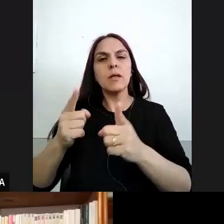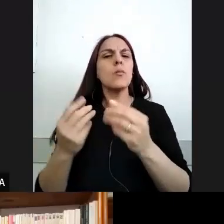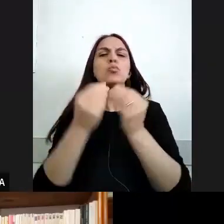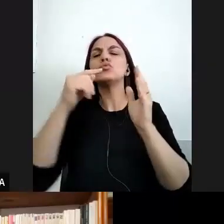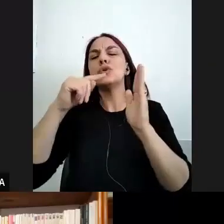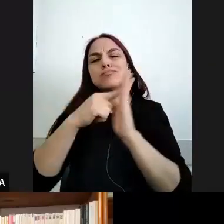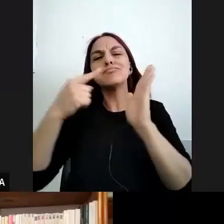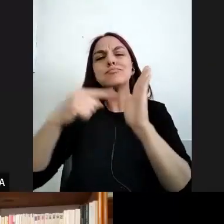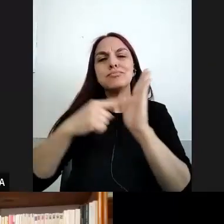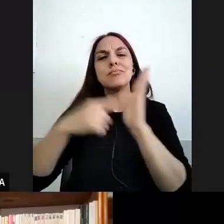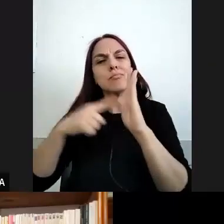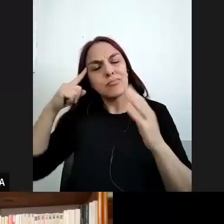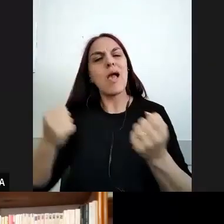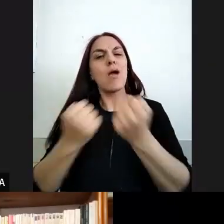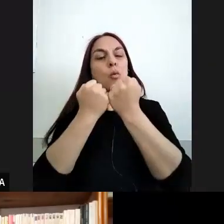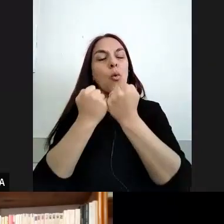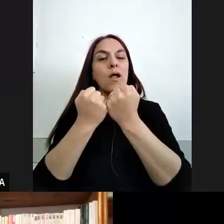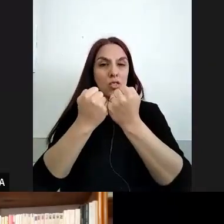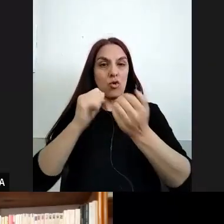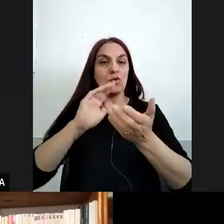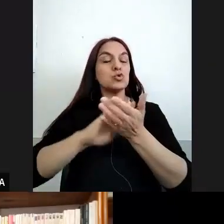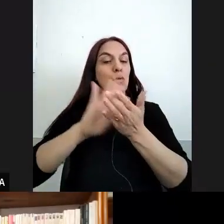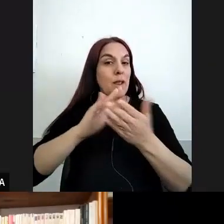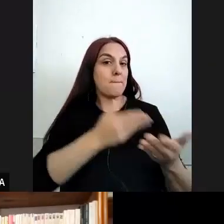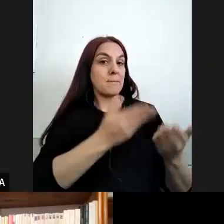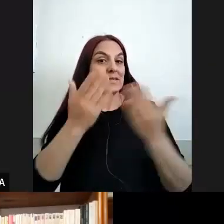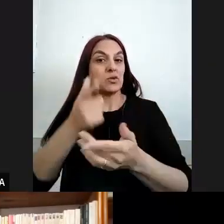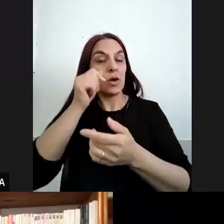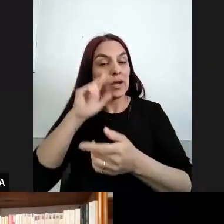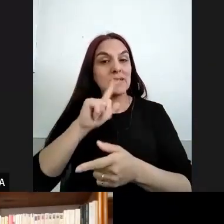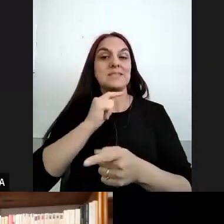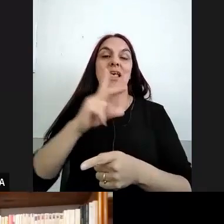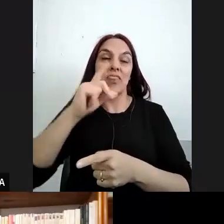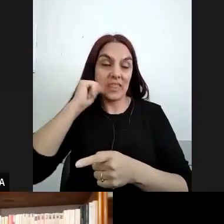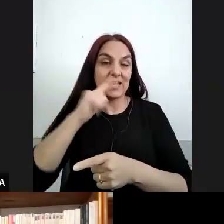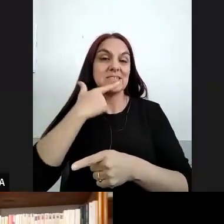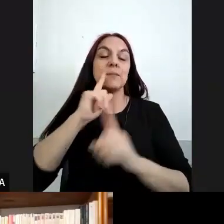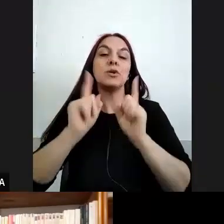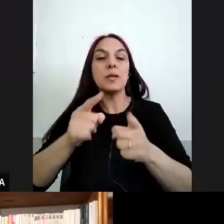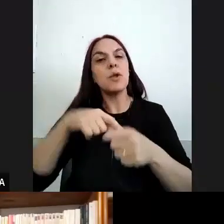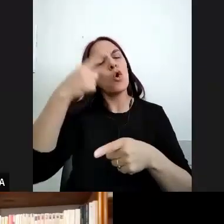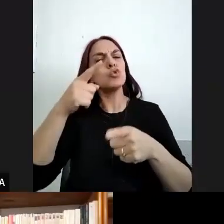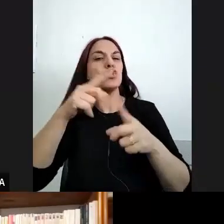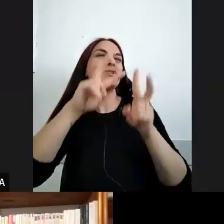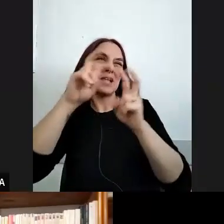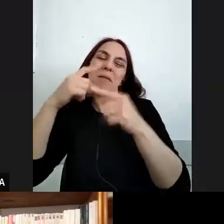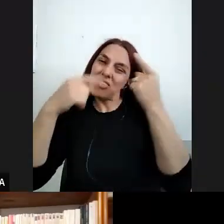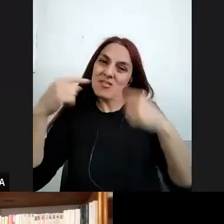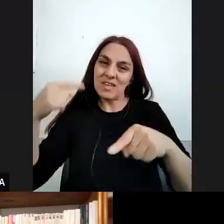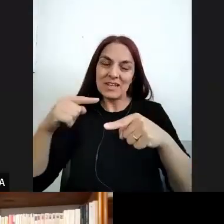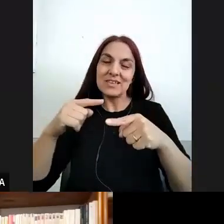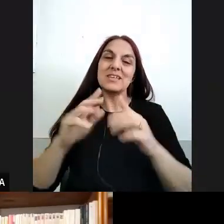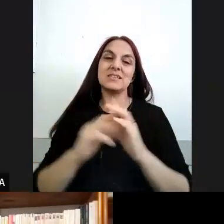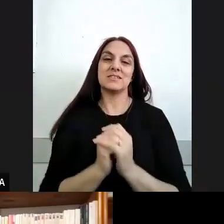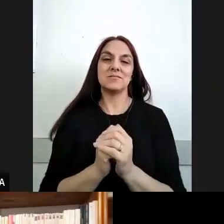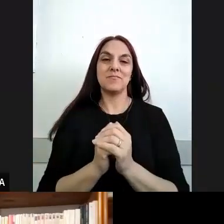coincidencia con la presentación de Tris pero al mismo tiempo son otros ejes quizás y otros anclajes